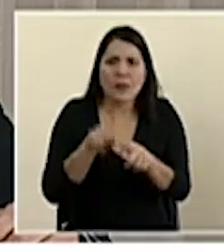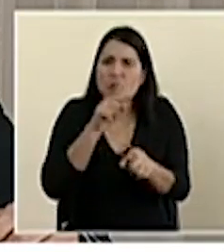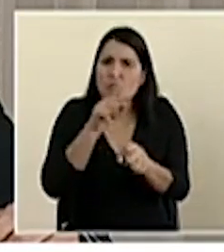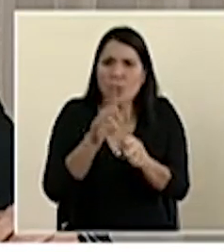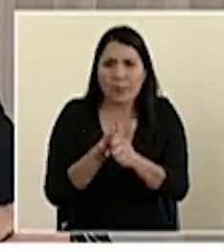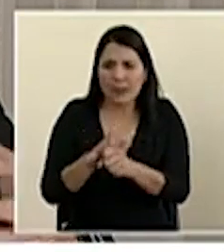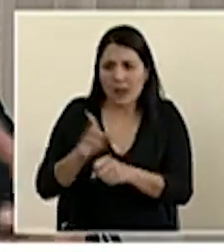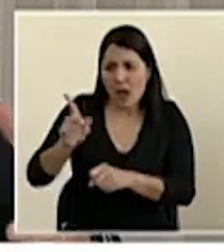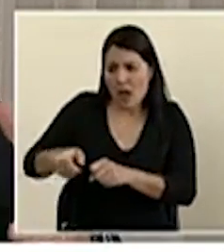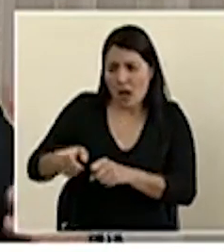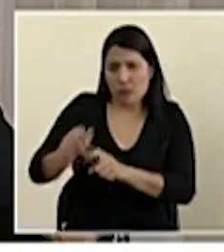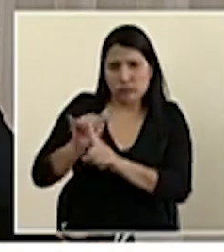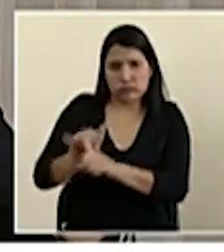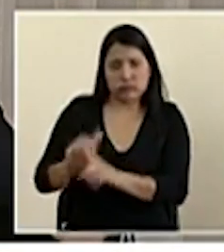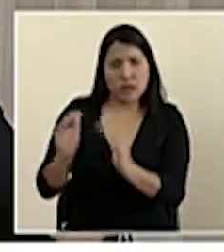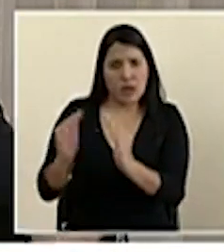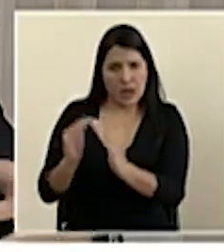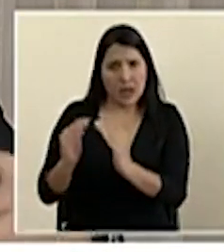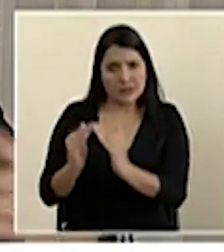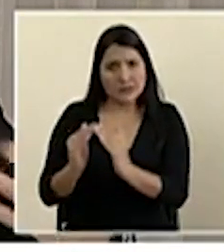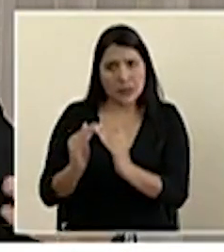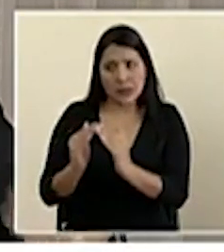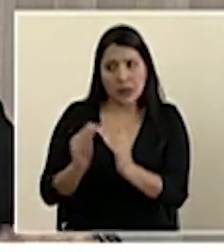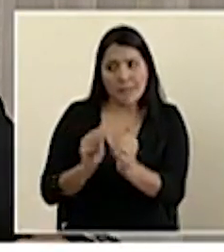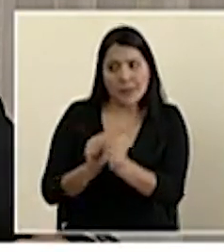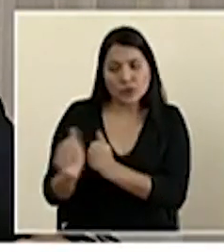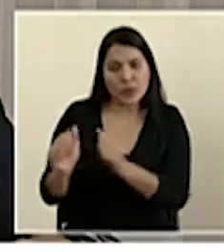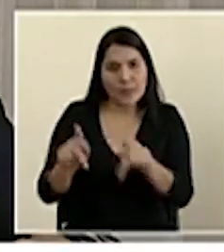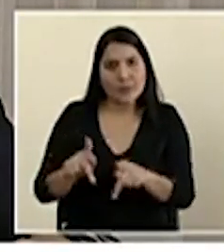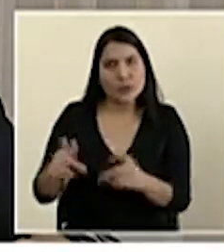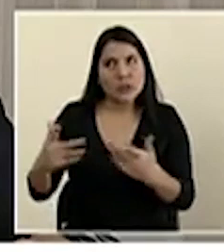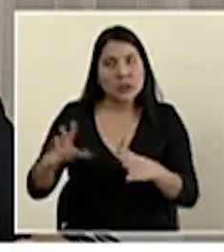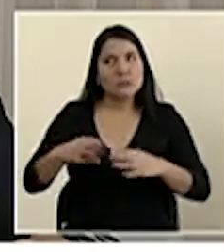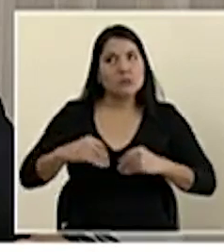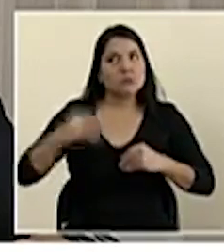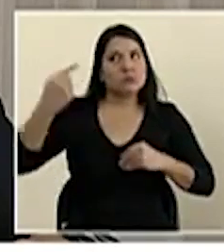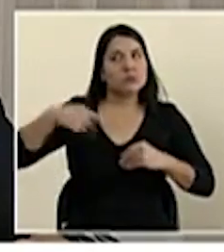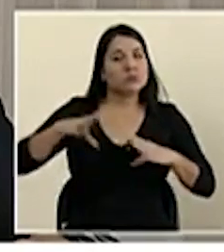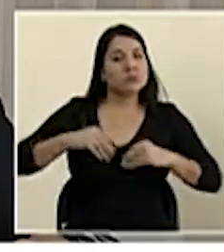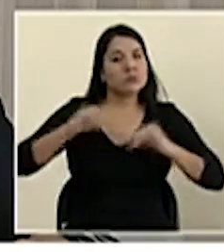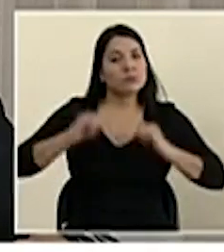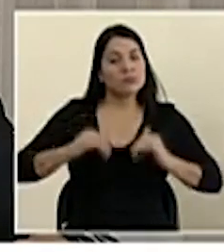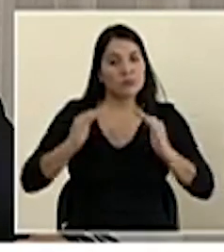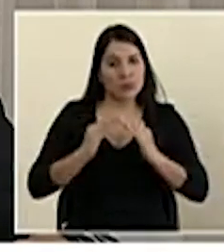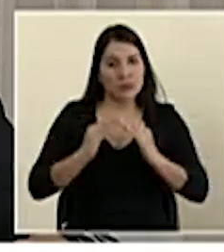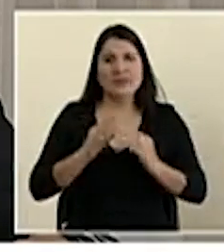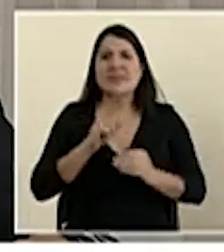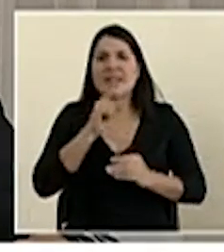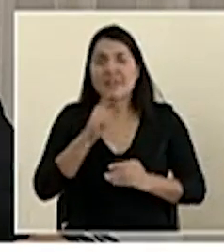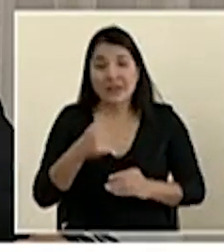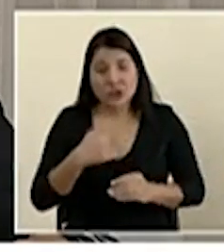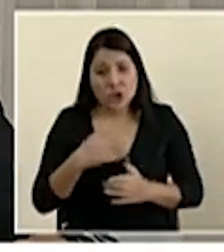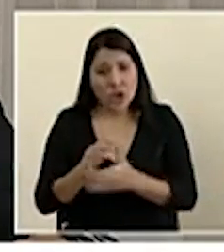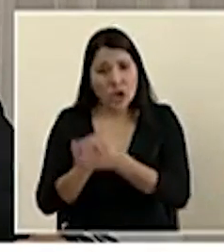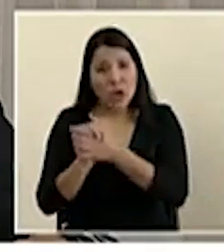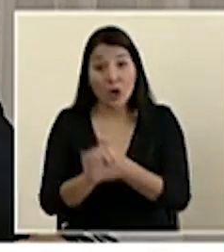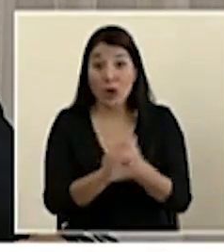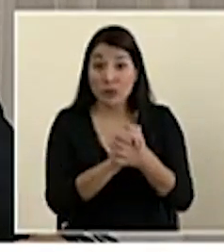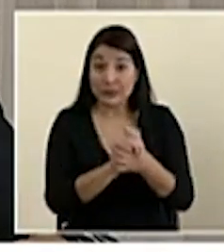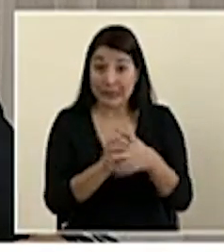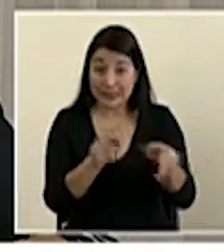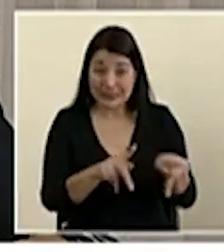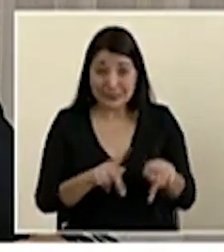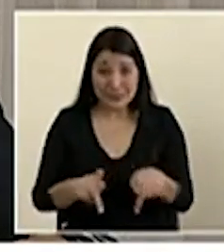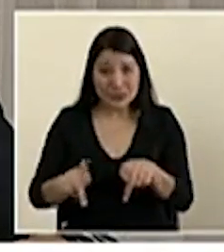de las cuarentenas, que se han cumplido a su cabalidad en la gran mayoría de los casos. Y eso yo de verdad felicito a la población porque primero